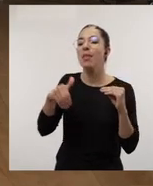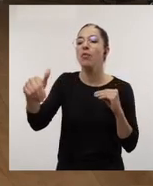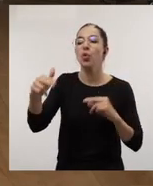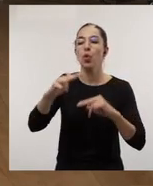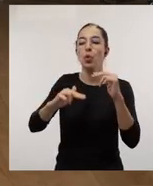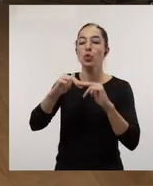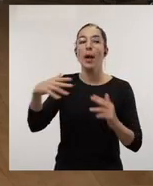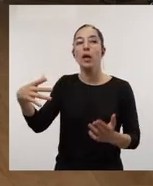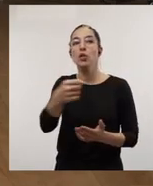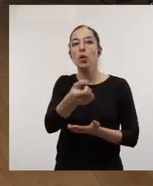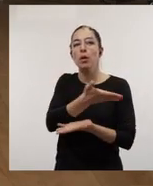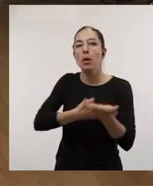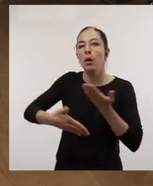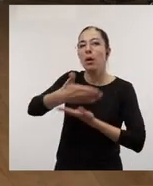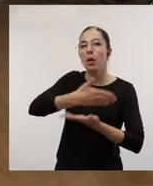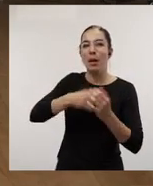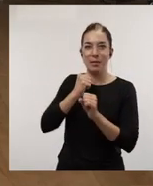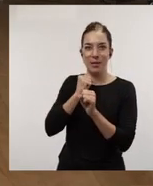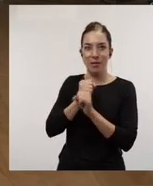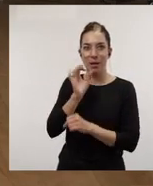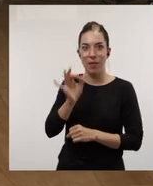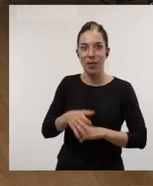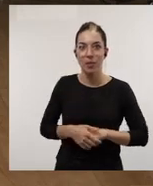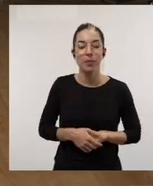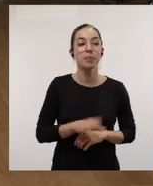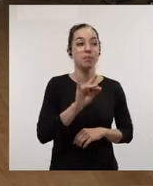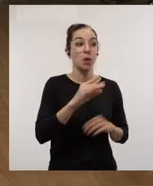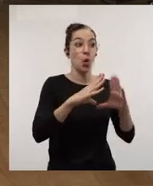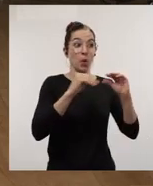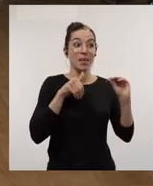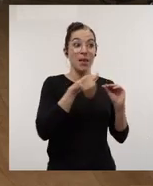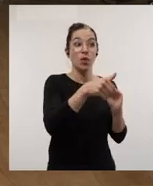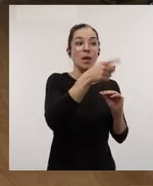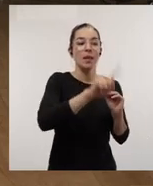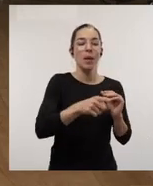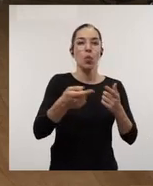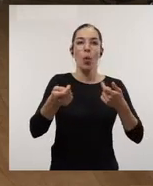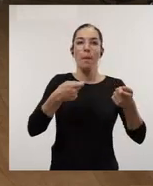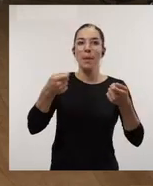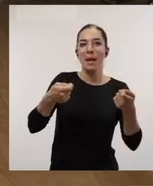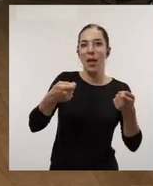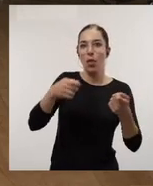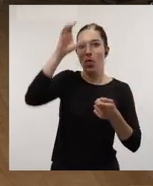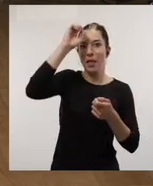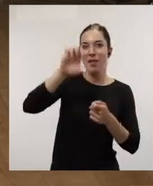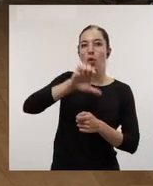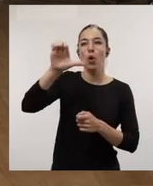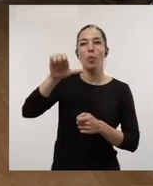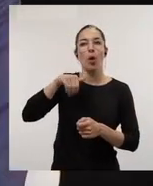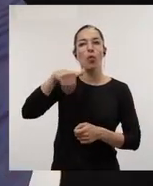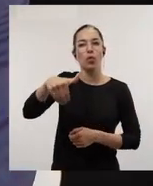futuro en la que todos estáis trabajando ¿verdad? La universidad de futuro y en un mercado científico europeo de futuro